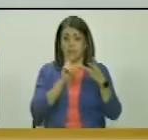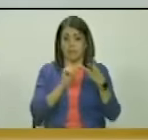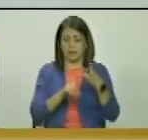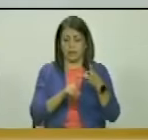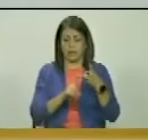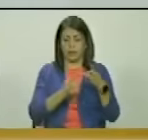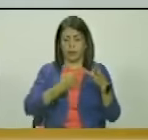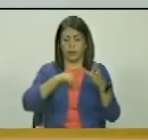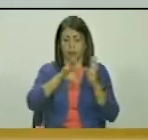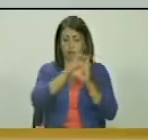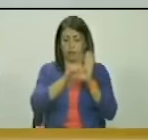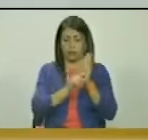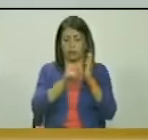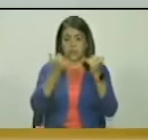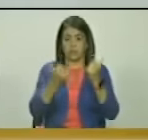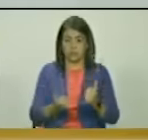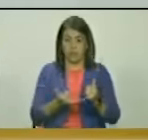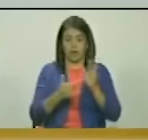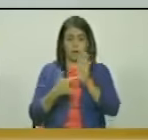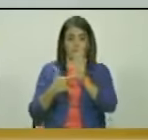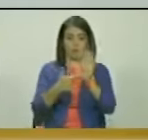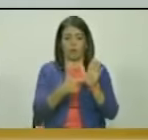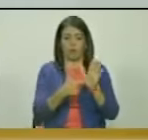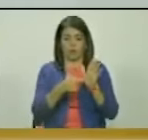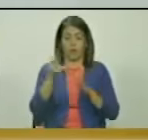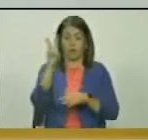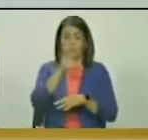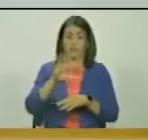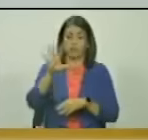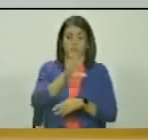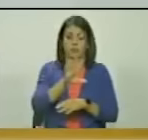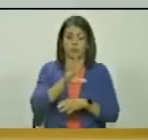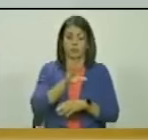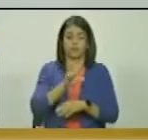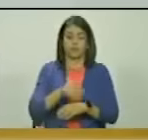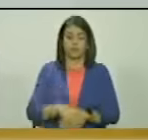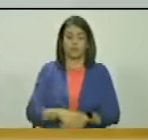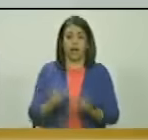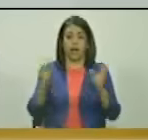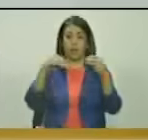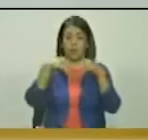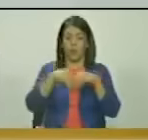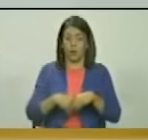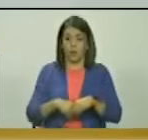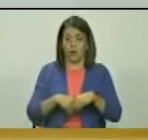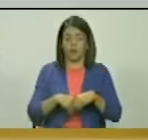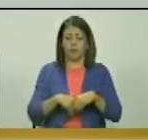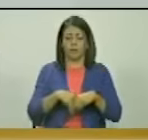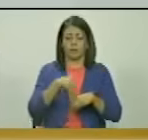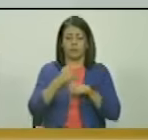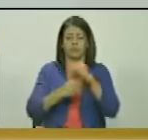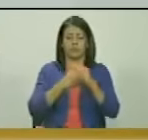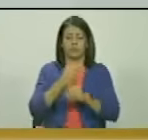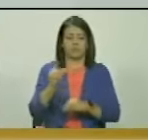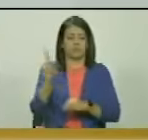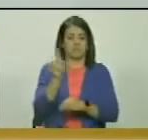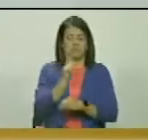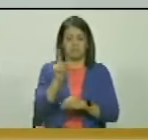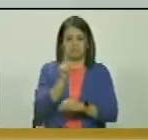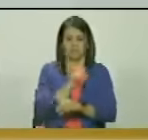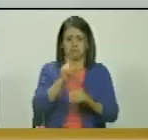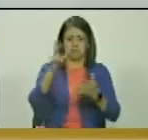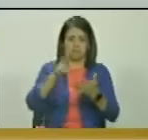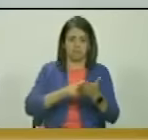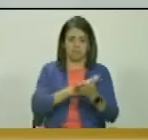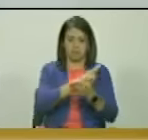en nuestra constitución ya queda plenamente establecido que venezuela suscribe los acuerdos y laudos que no estén viciados en